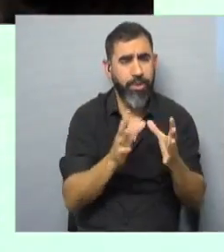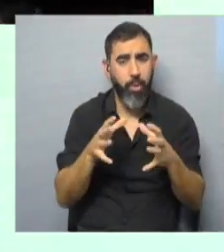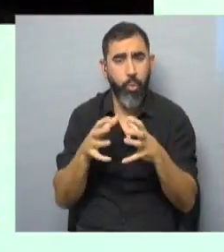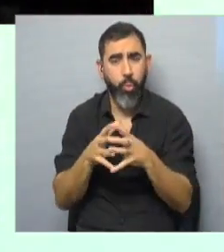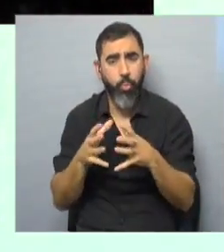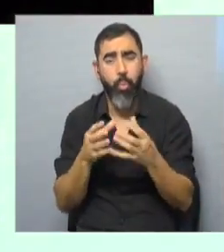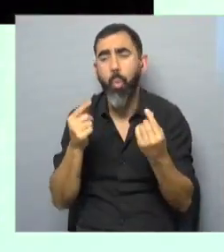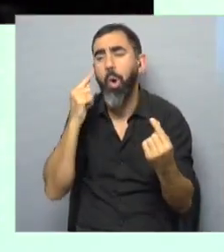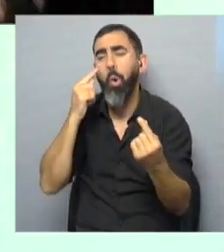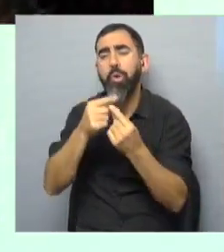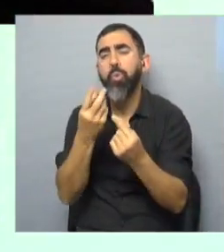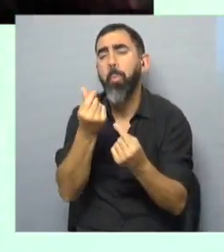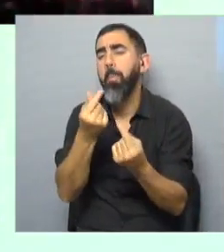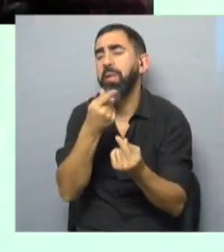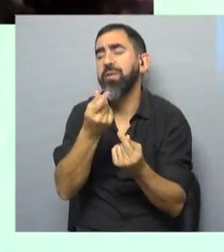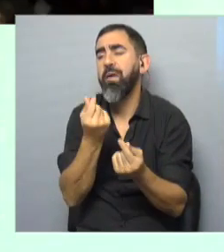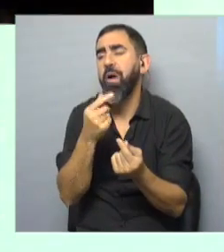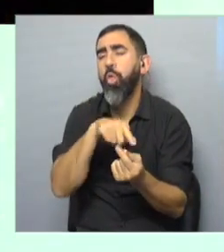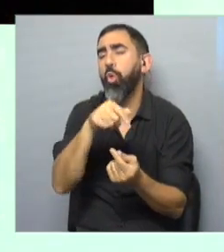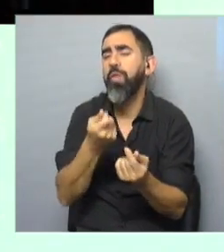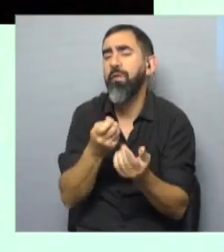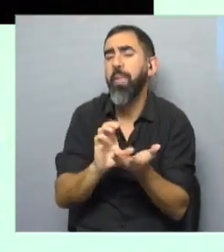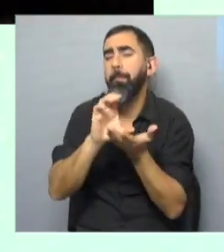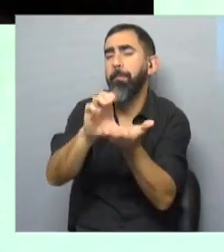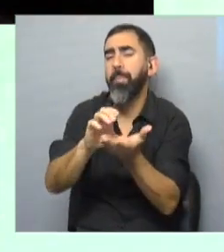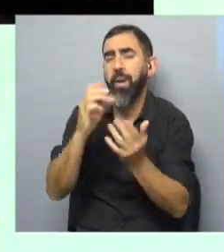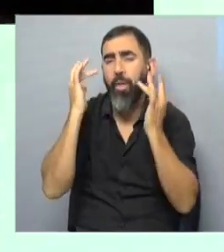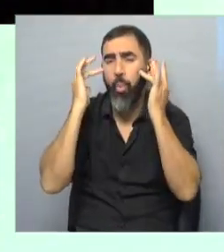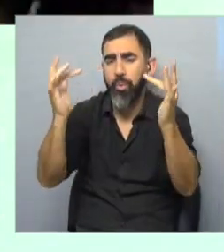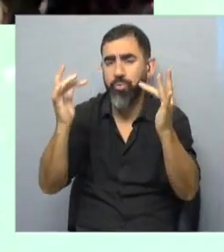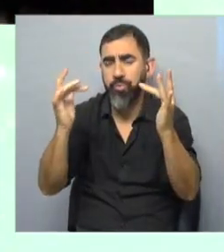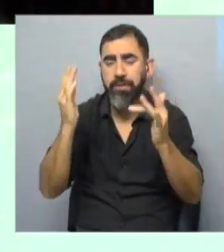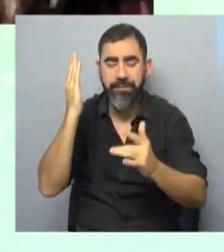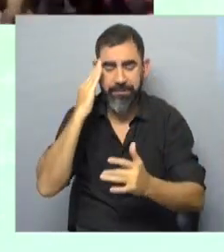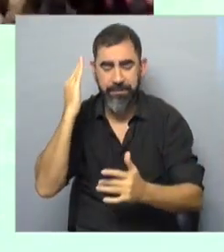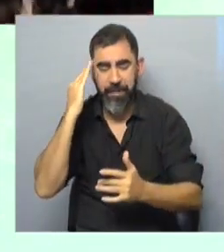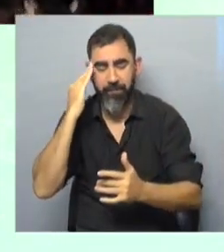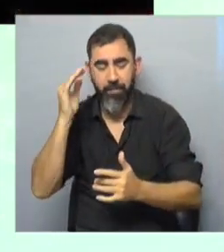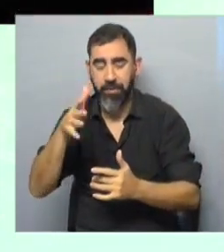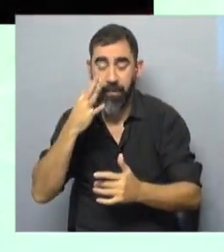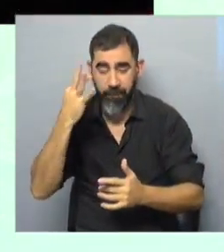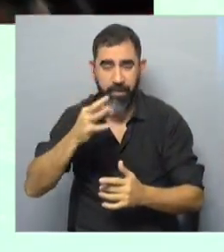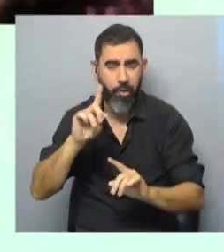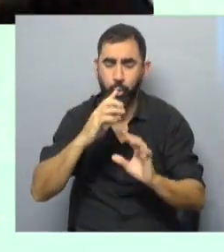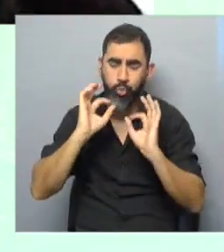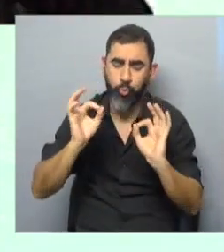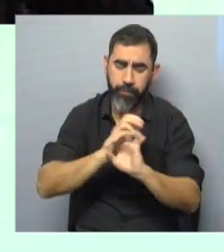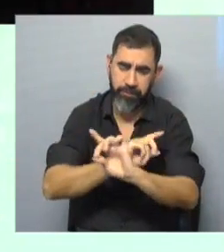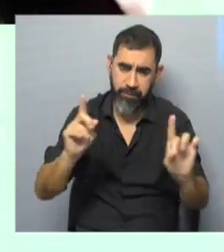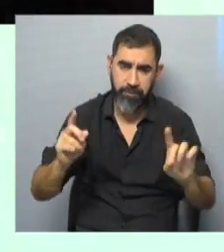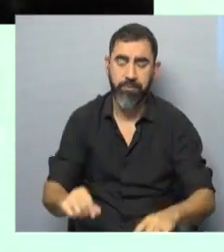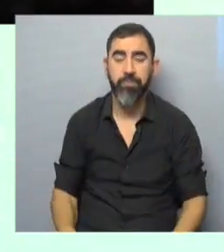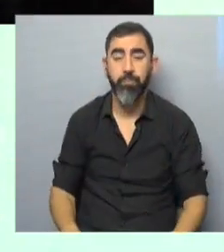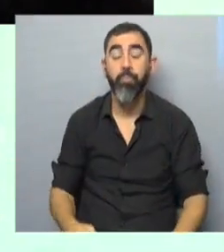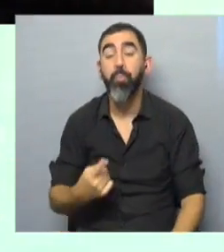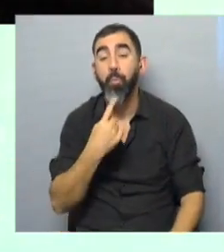¿a dónde es que va a ir el dinero ese que se va a dar a la educación que sabemos que es insuficiente? En